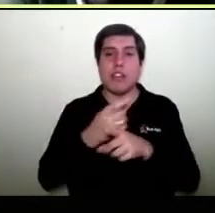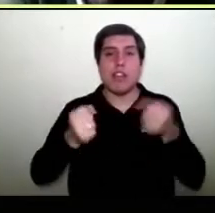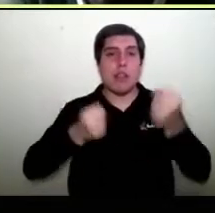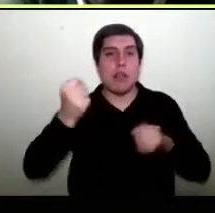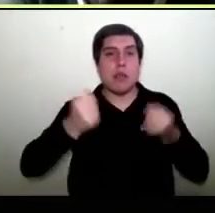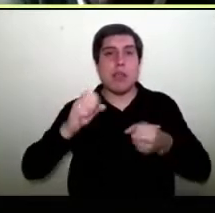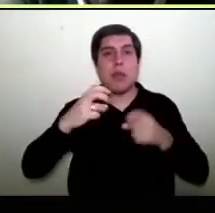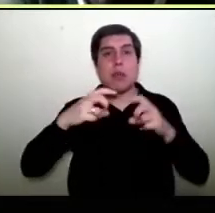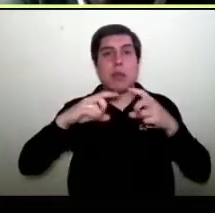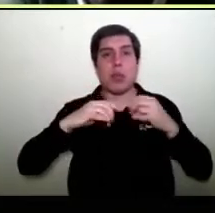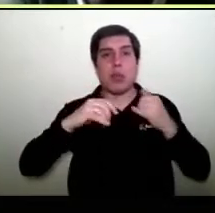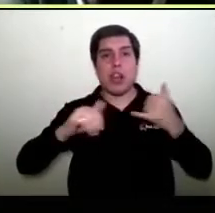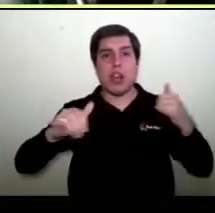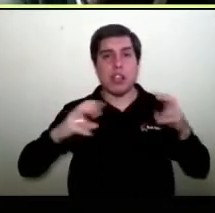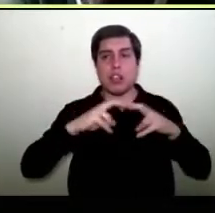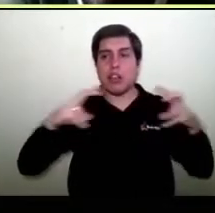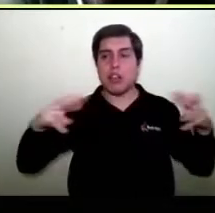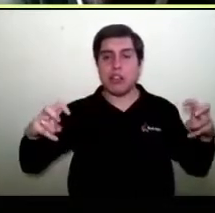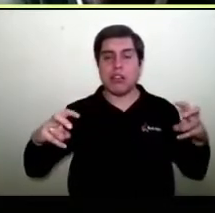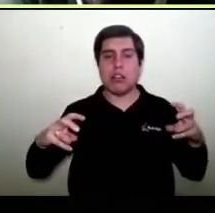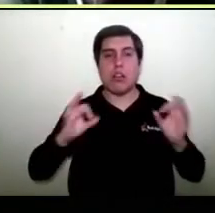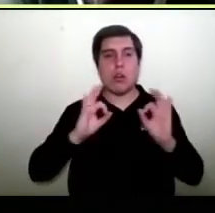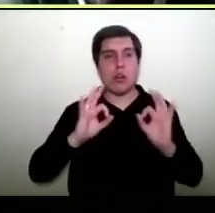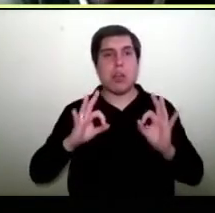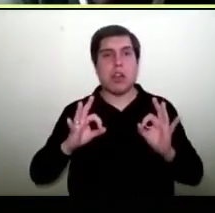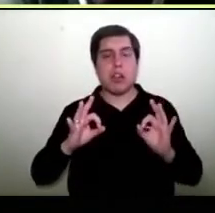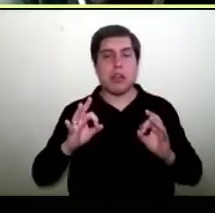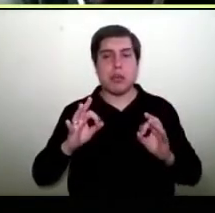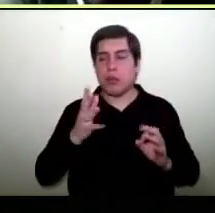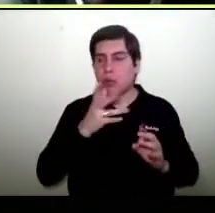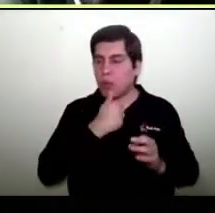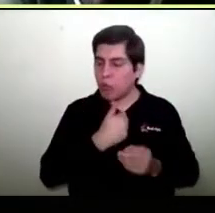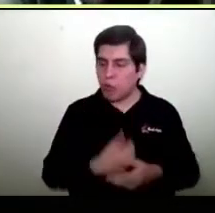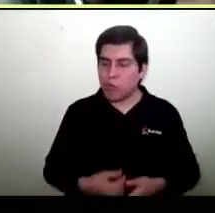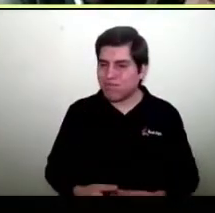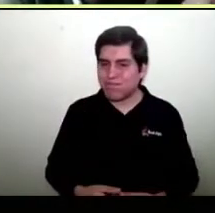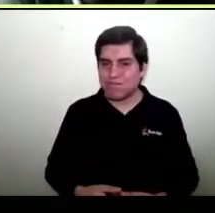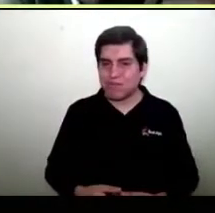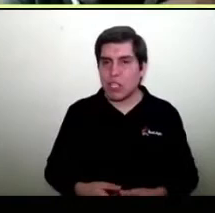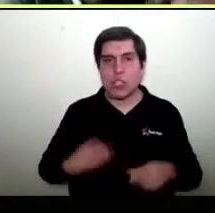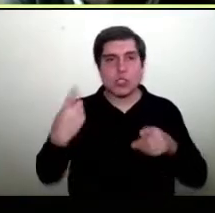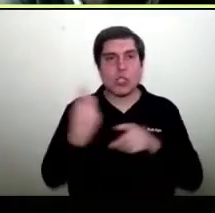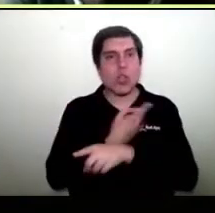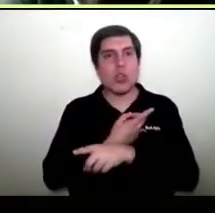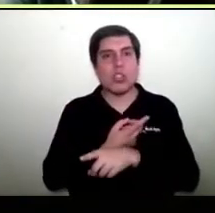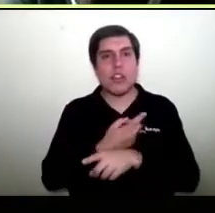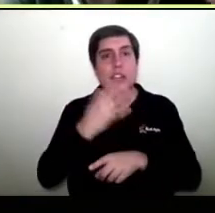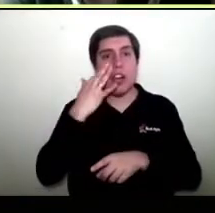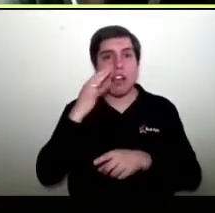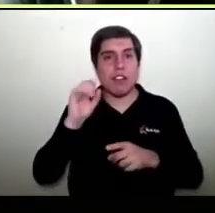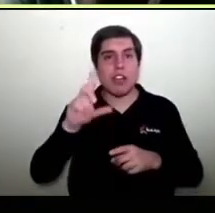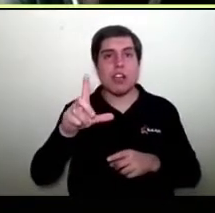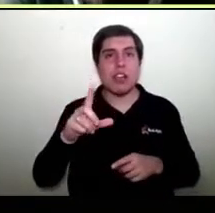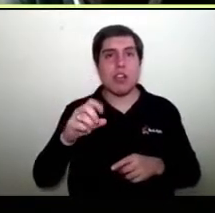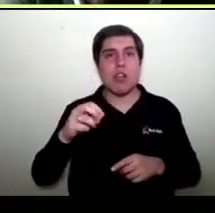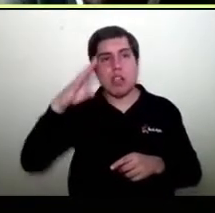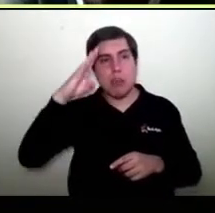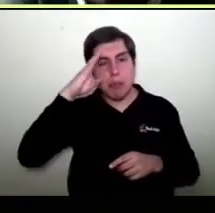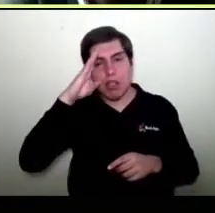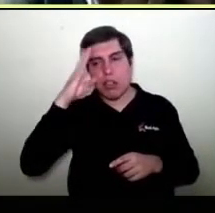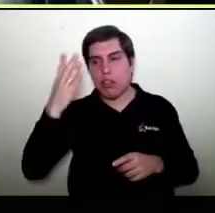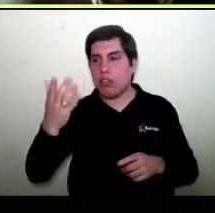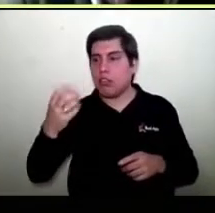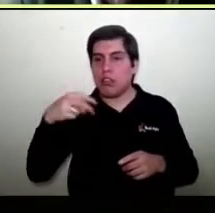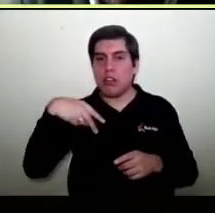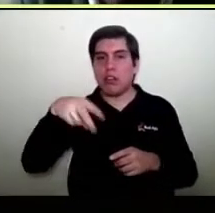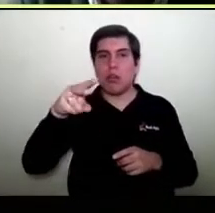al precio normal. Pero no pasó eso. Entonces, después tuve que volver a hacer una oferta en abril o en mayo y ya no sé, ya te